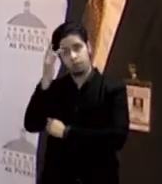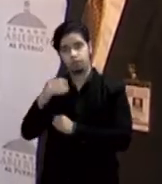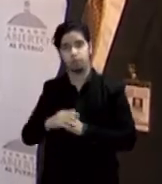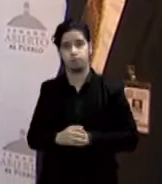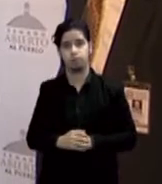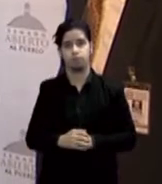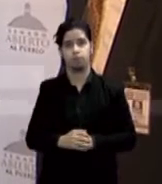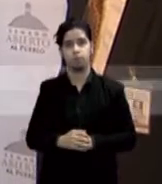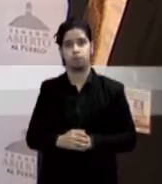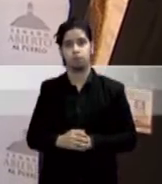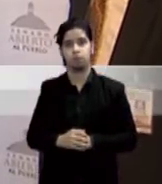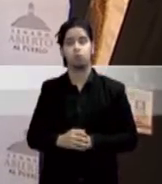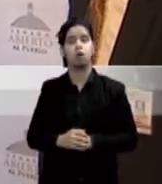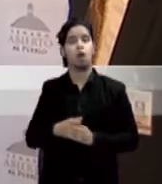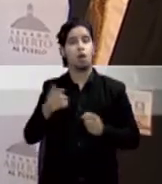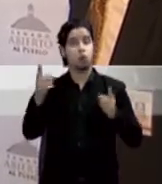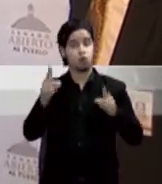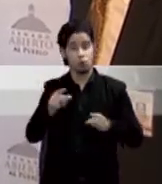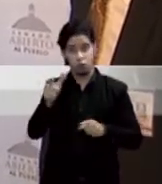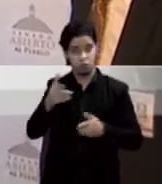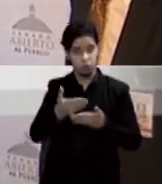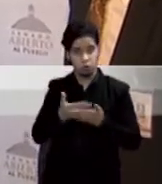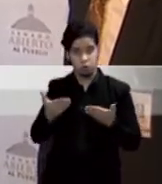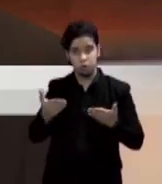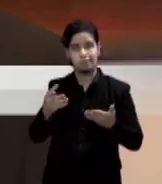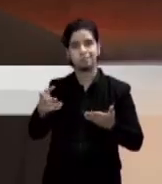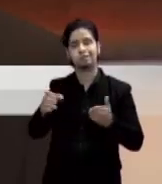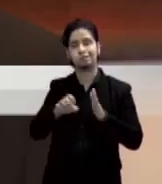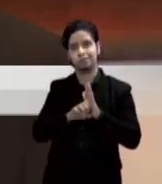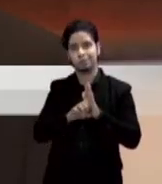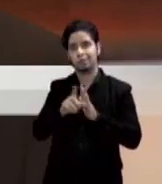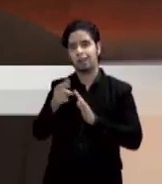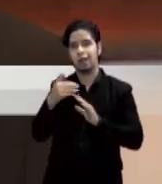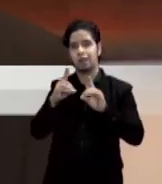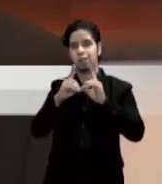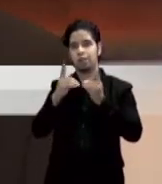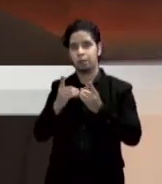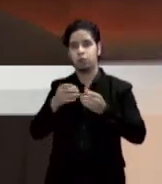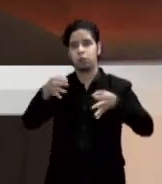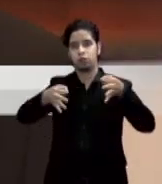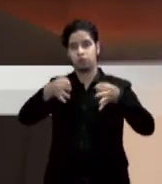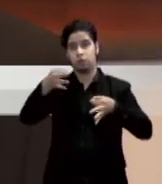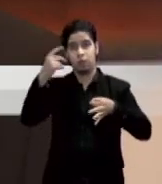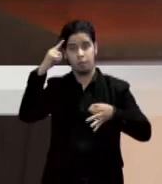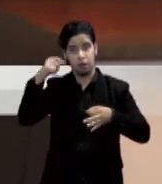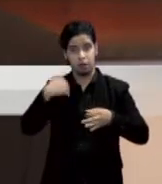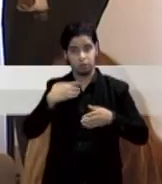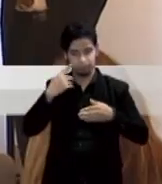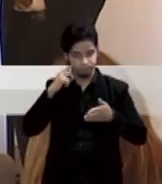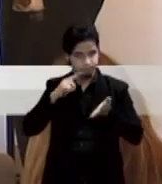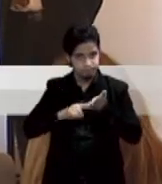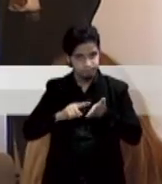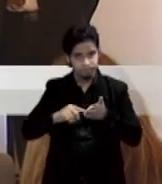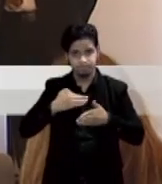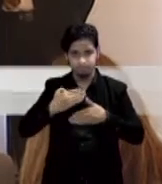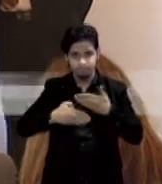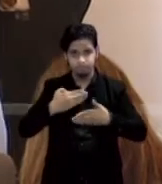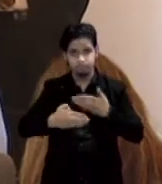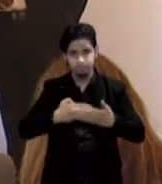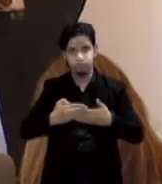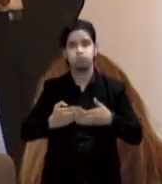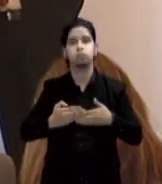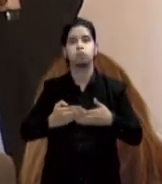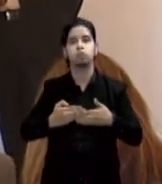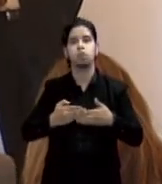momento han surgido otras irregularidades que se están refiriendo al departamento de justicia para que se proceda de entenderse así a la